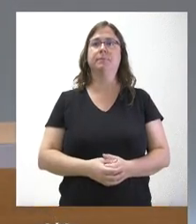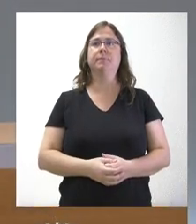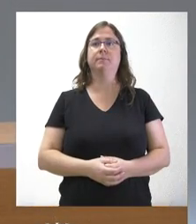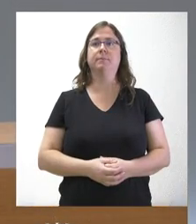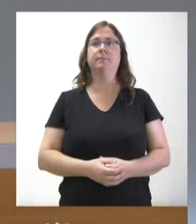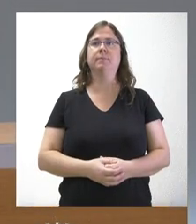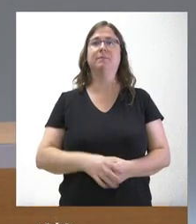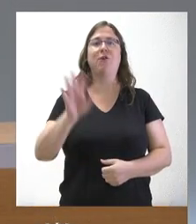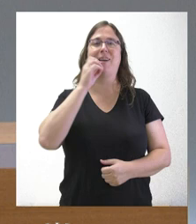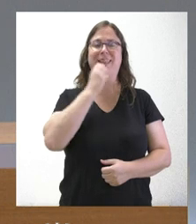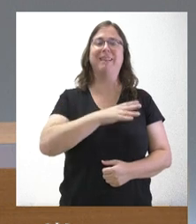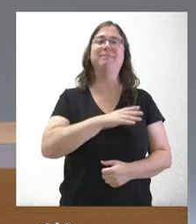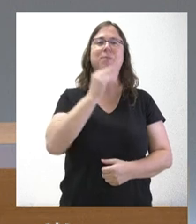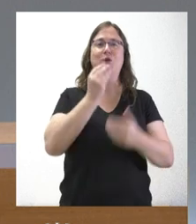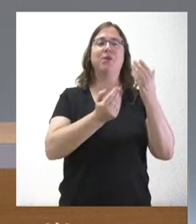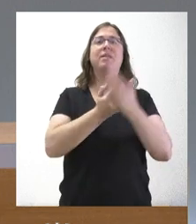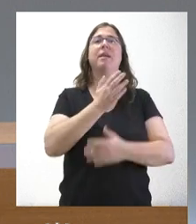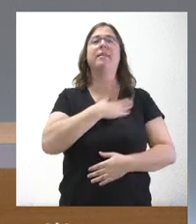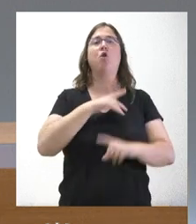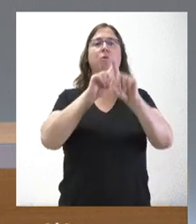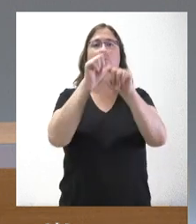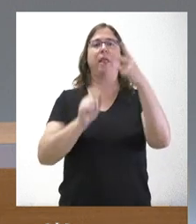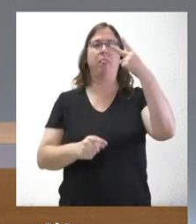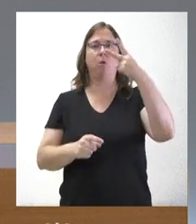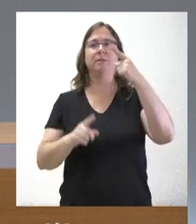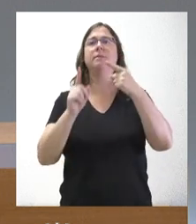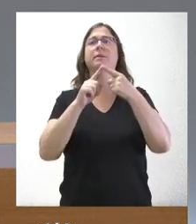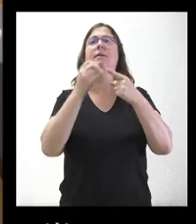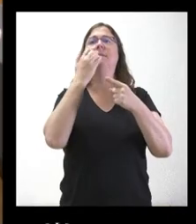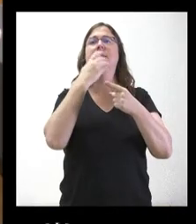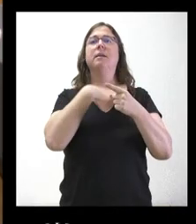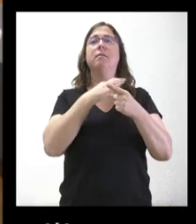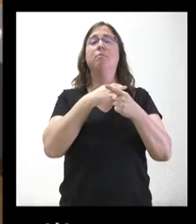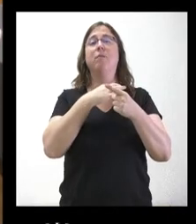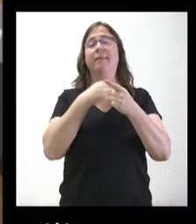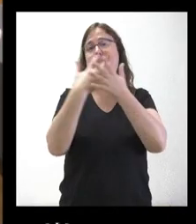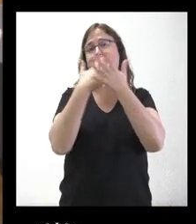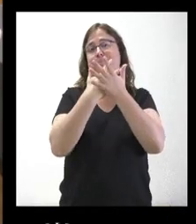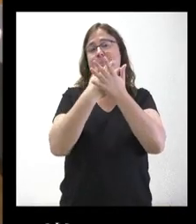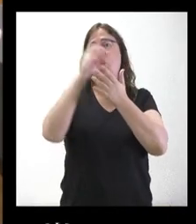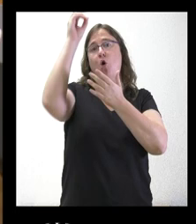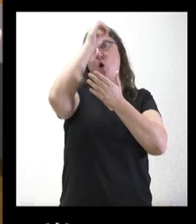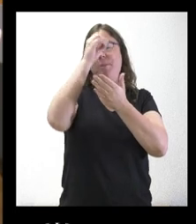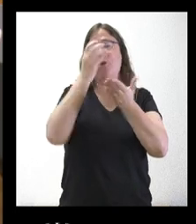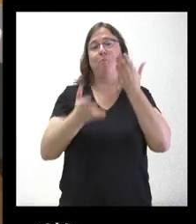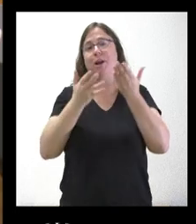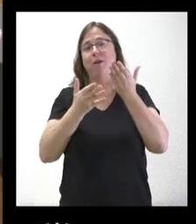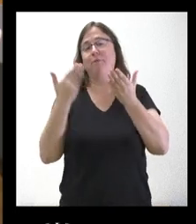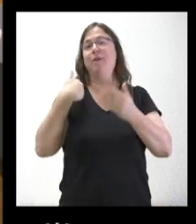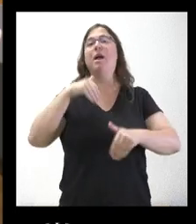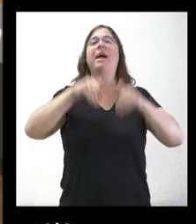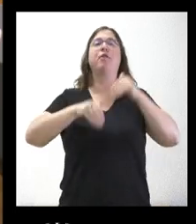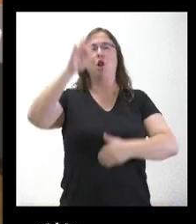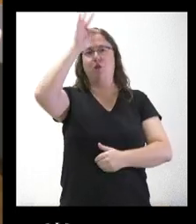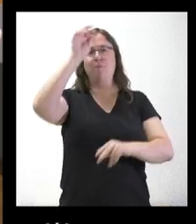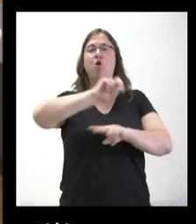¿Qué tal? Hola, buenos días. Tenía dos cuestiones. La primera es si nos puede hacer una valoración o análisis del resultado del domingo. Y, por otro